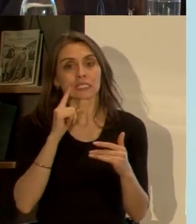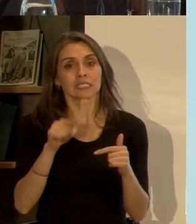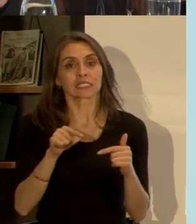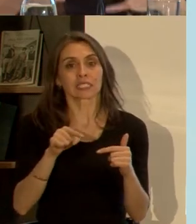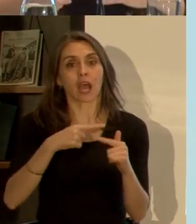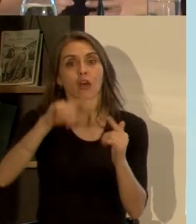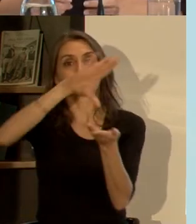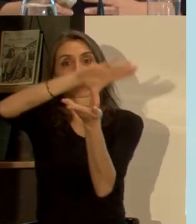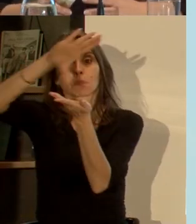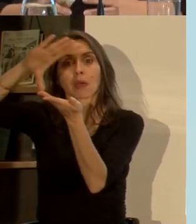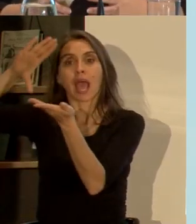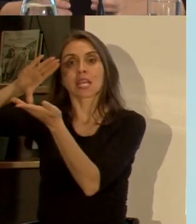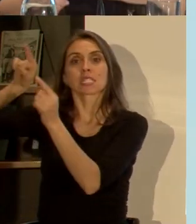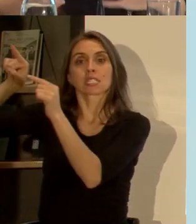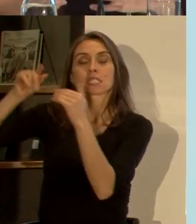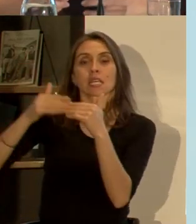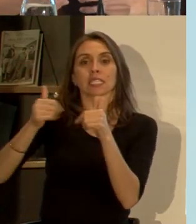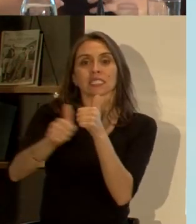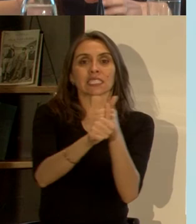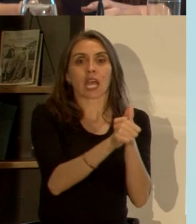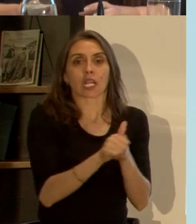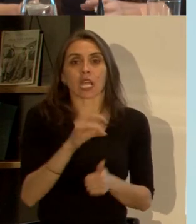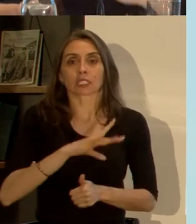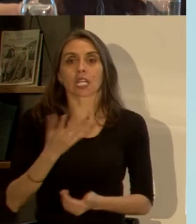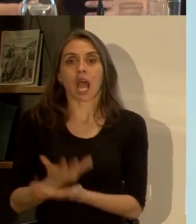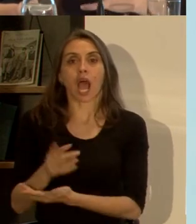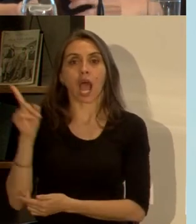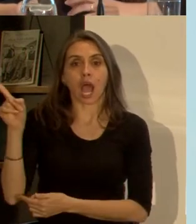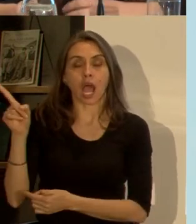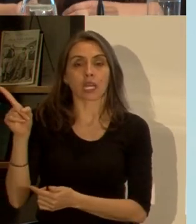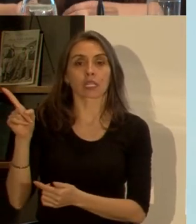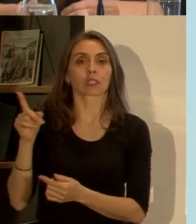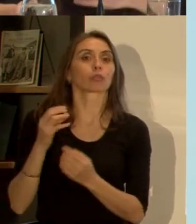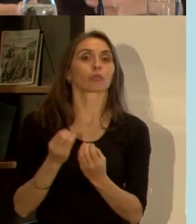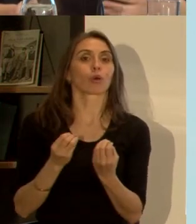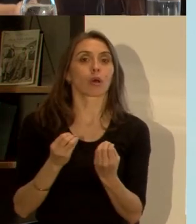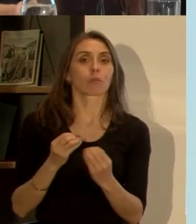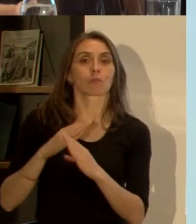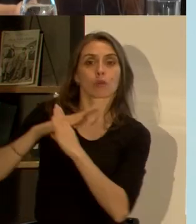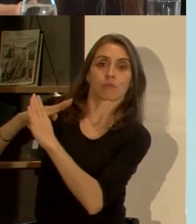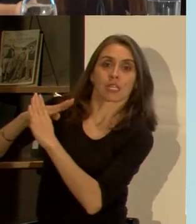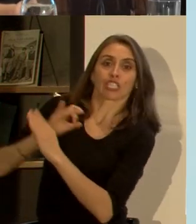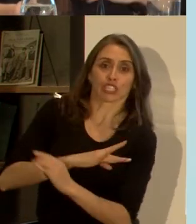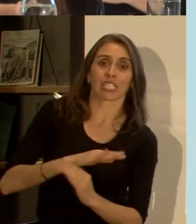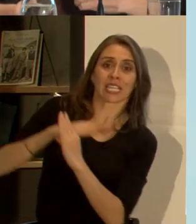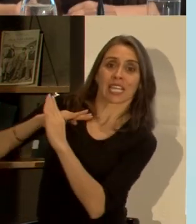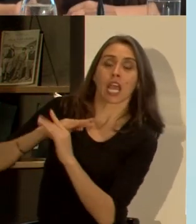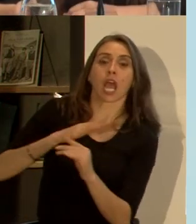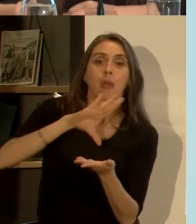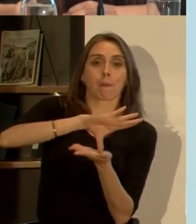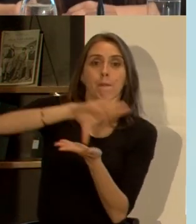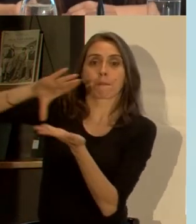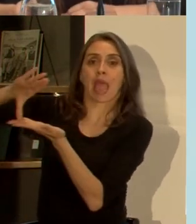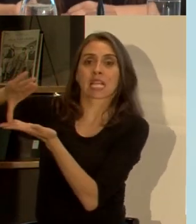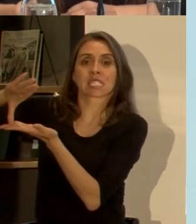y muchas veces nosotros hacemos la contención de nuestro lado pero si el de al lado